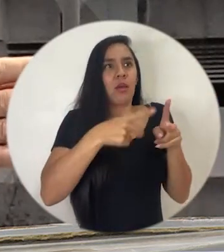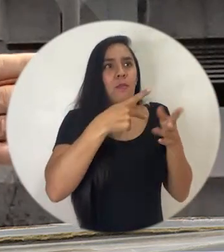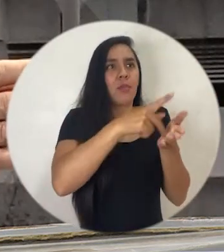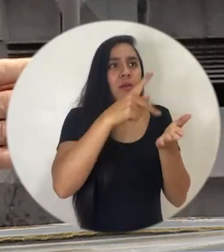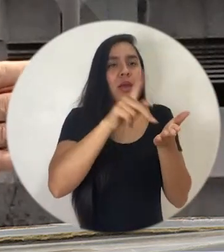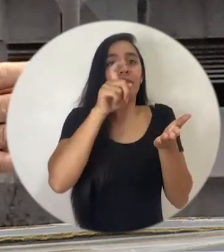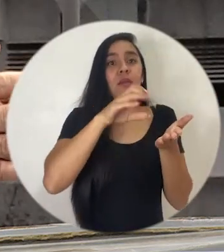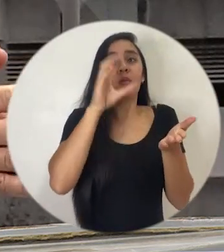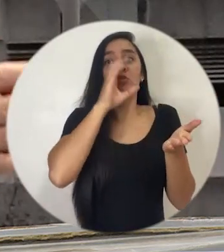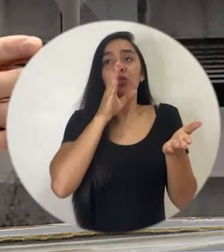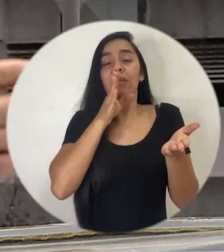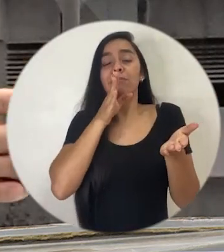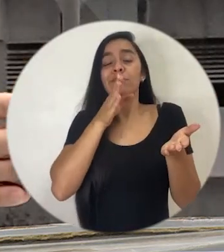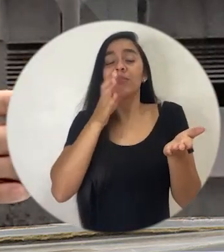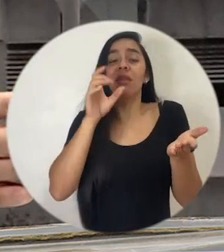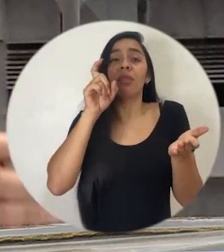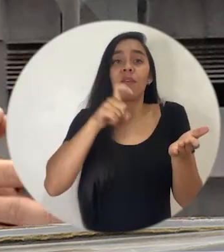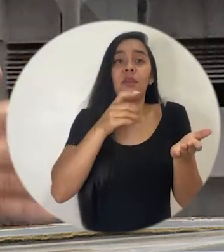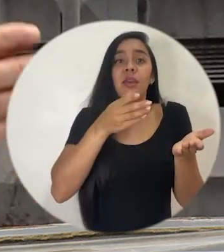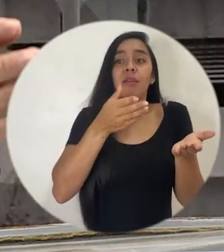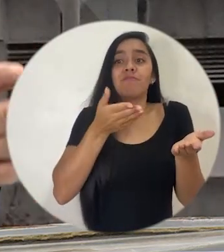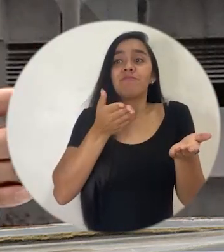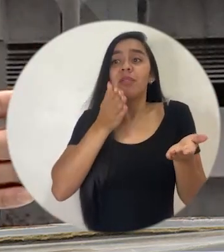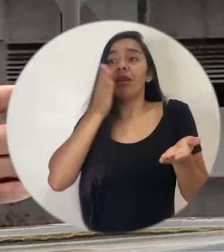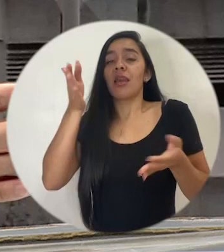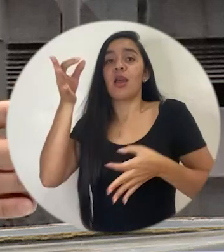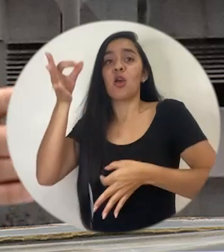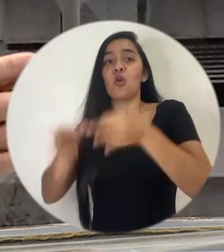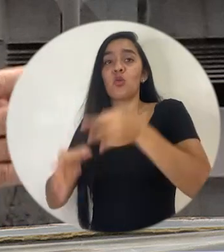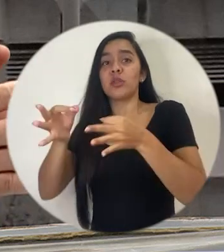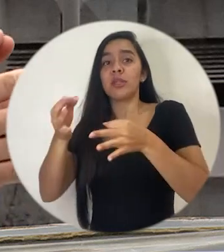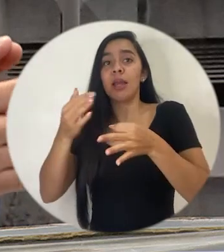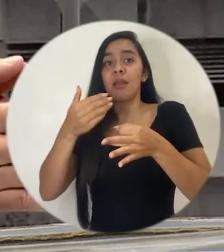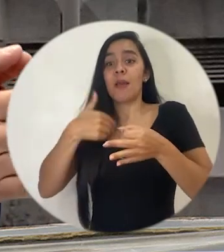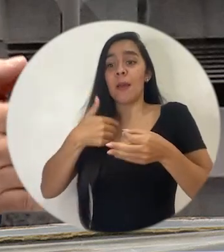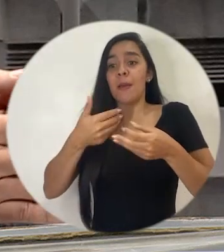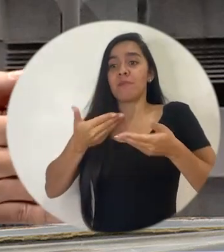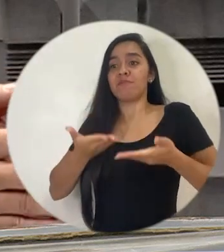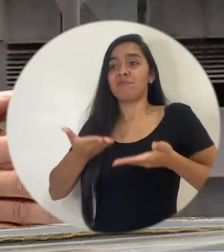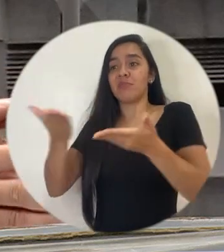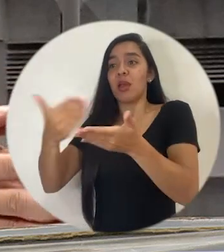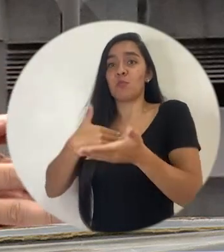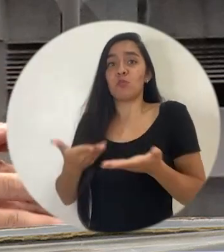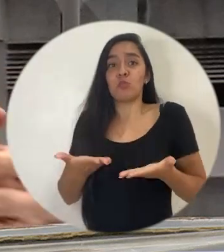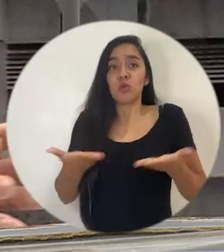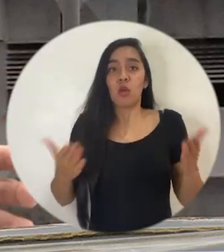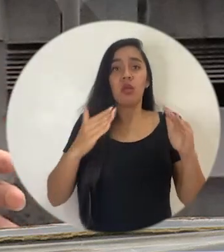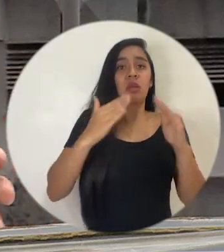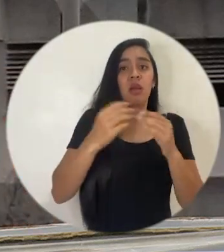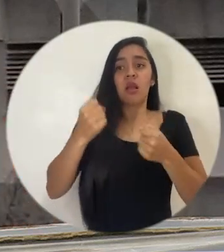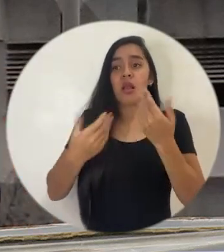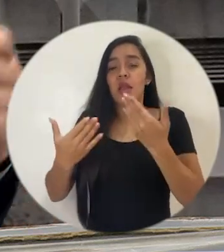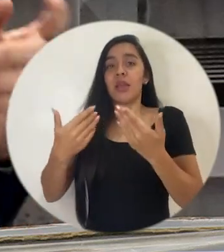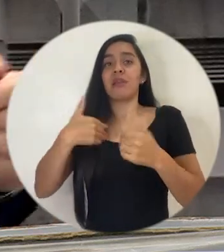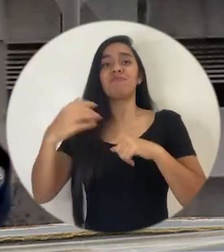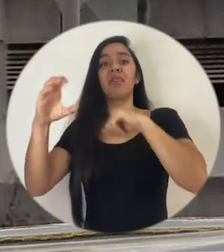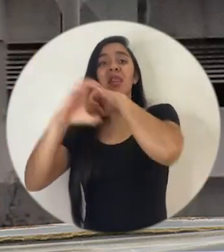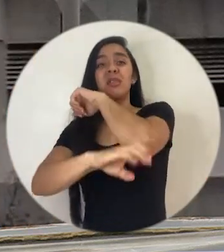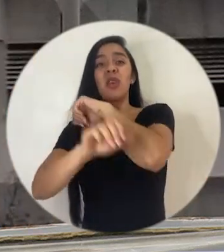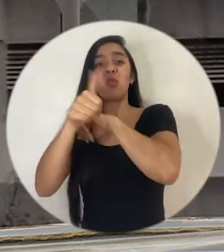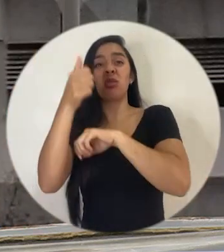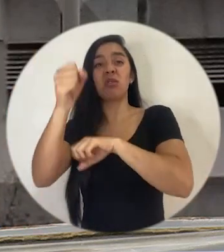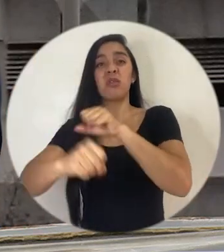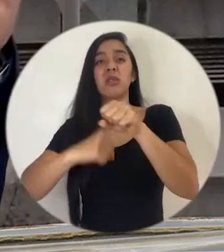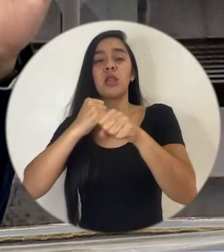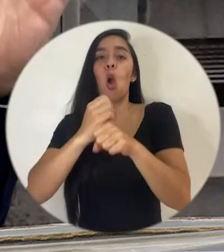tenían que ir a la vía judicial, perder sus bienes y además quedar manchados por 10 años y en